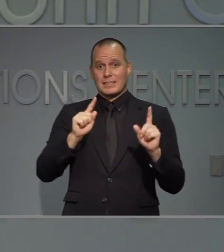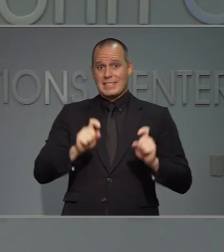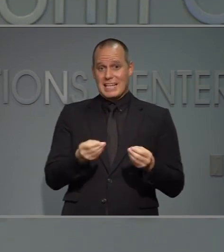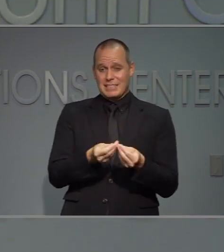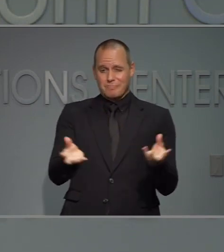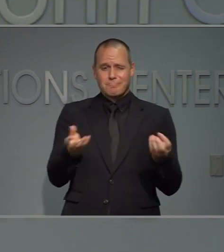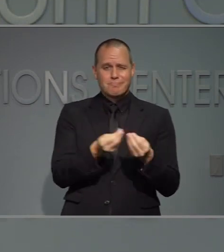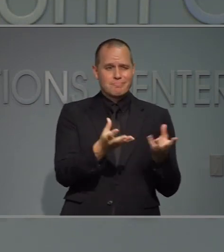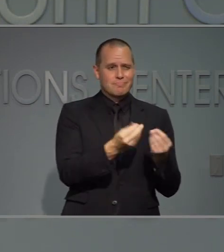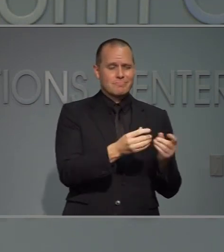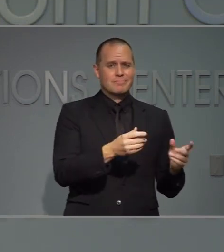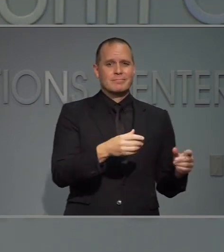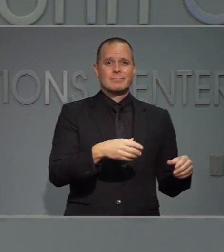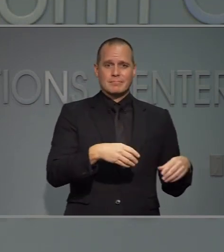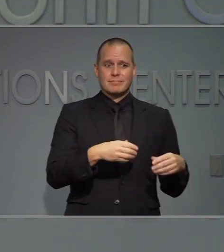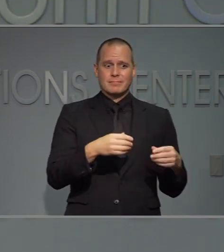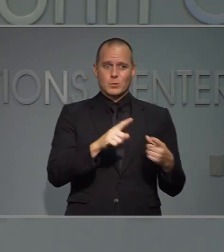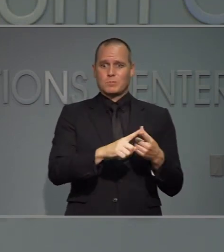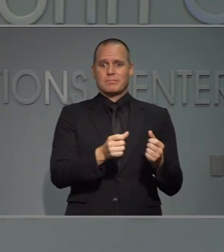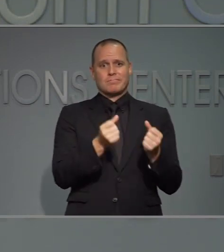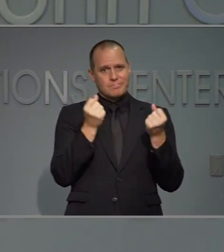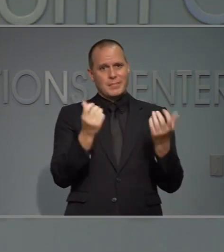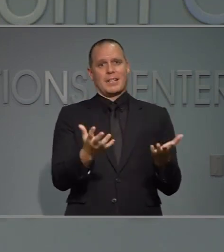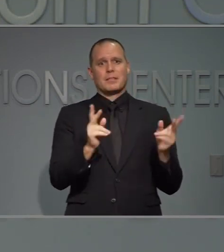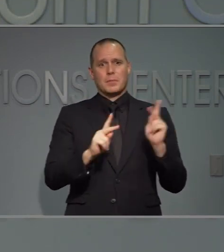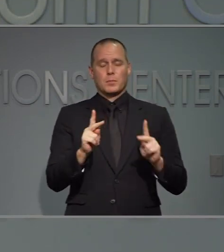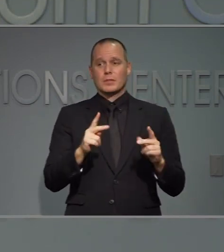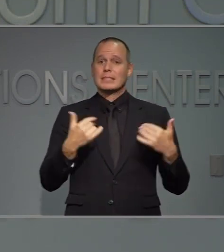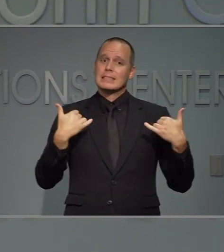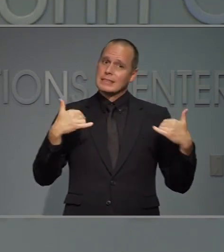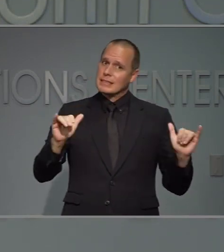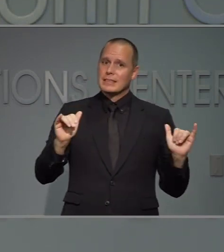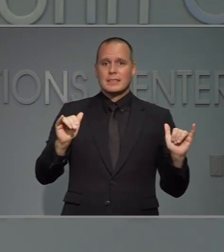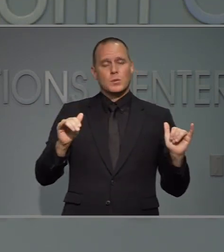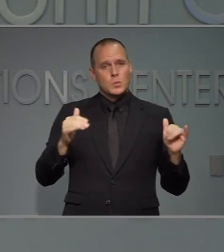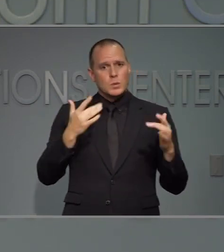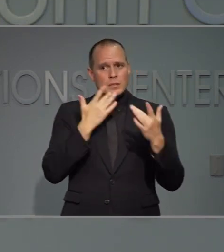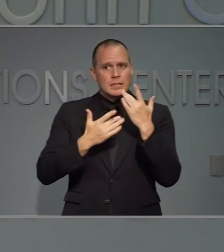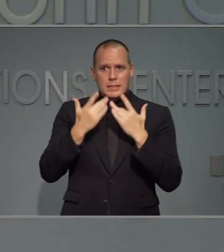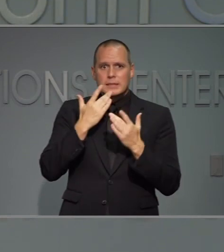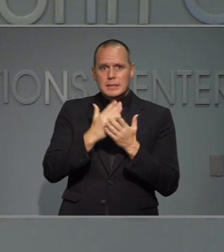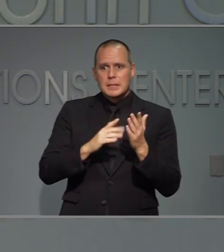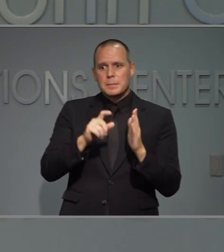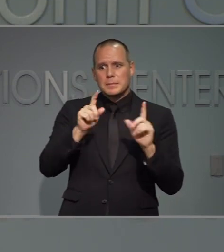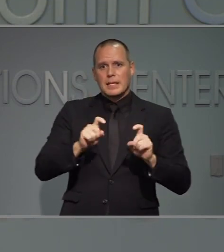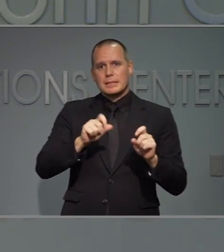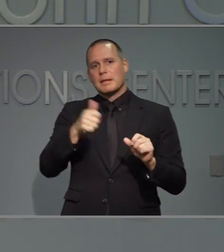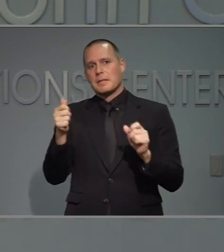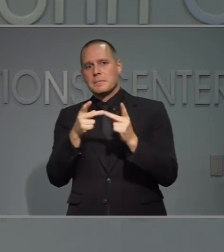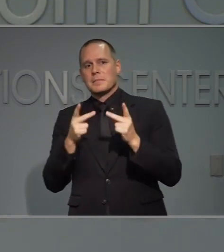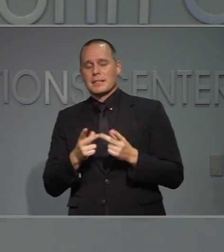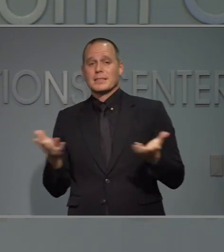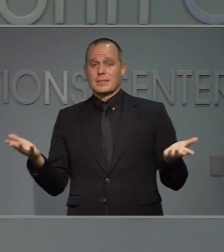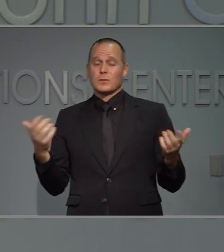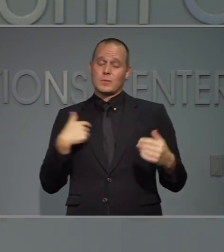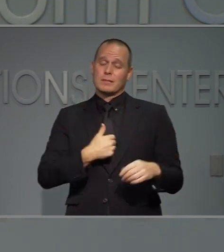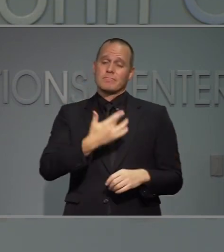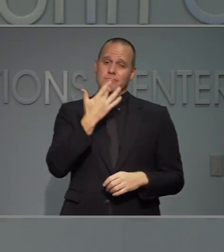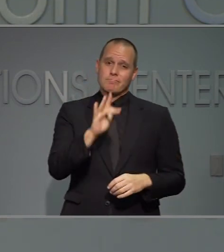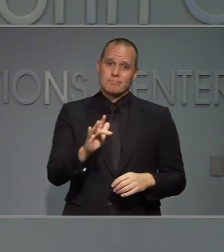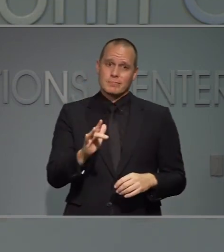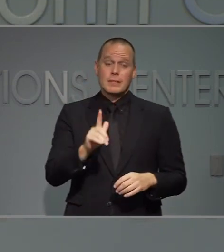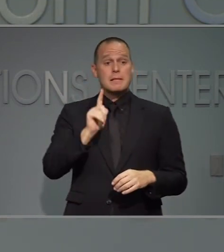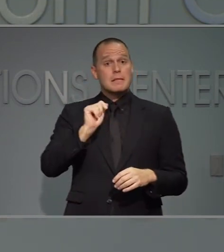hacerle pruebas a más personas y esto ha sido y continúa siendo algo que necesitamos mucho y les